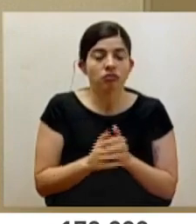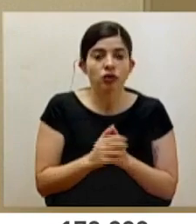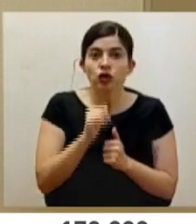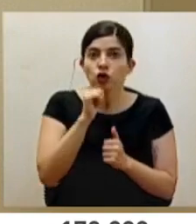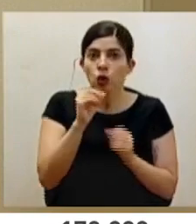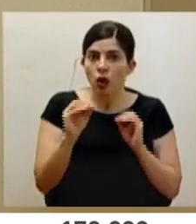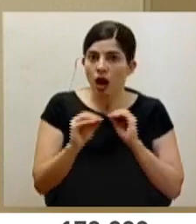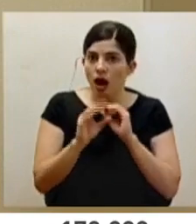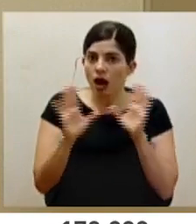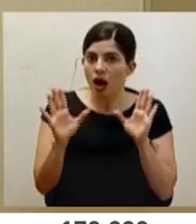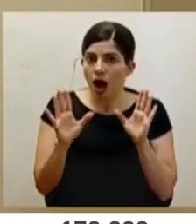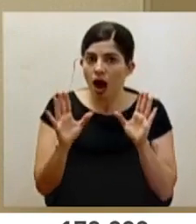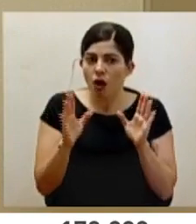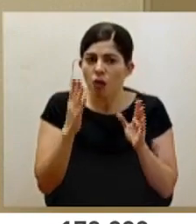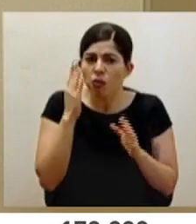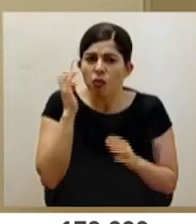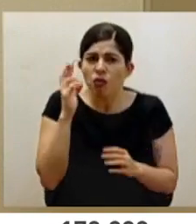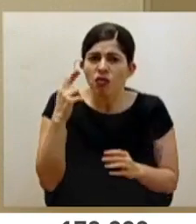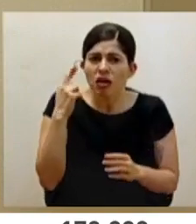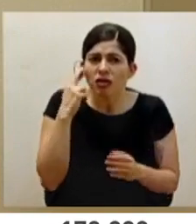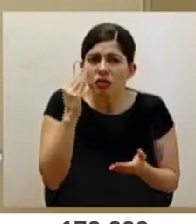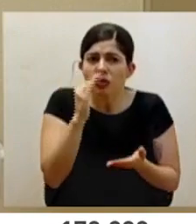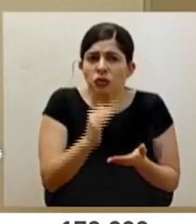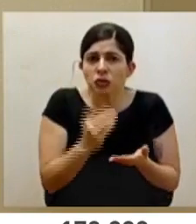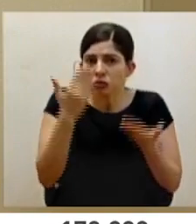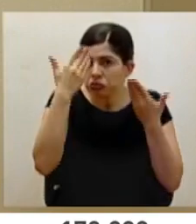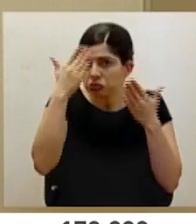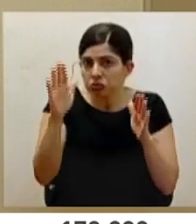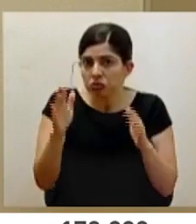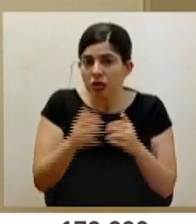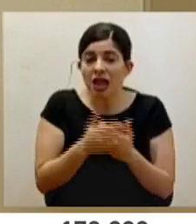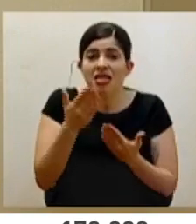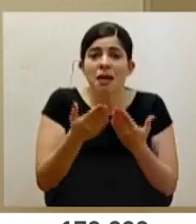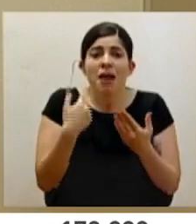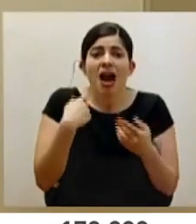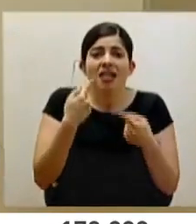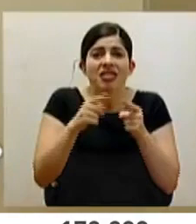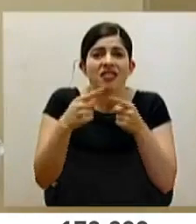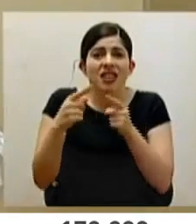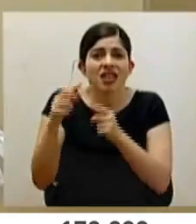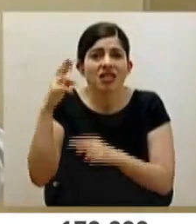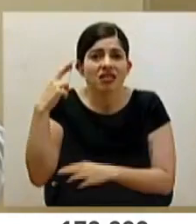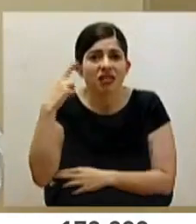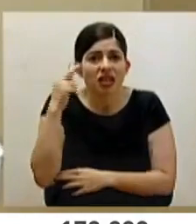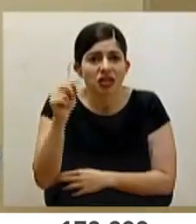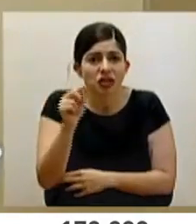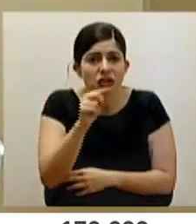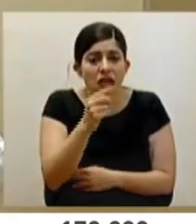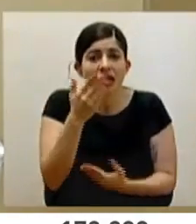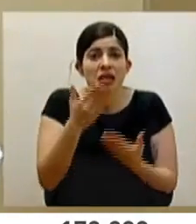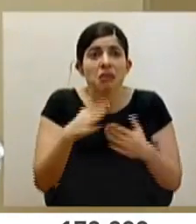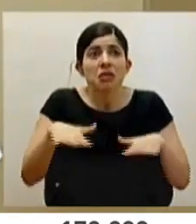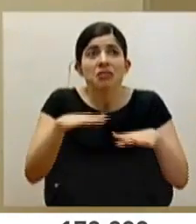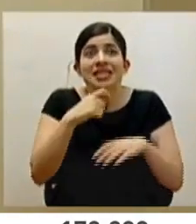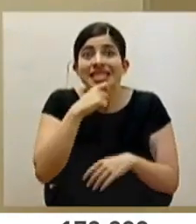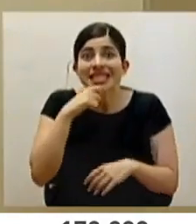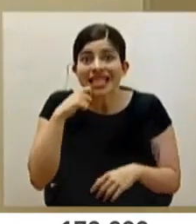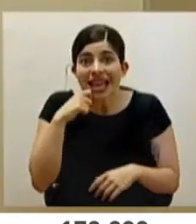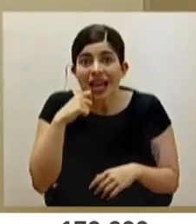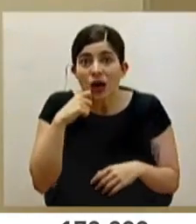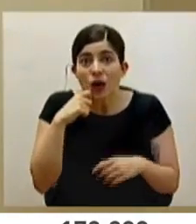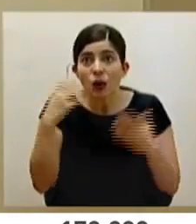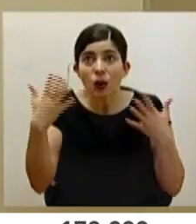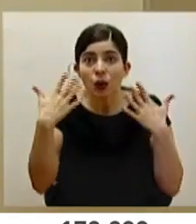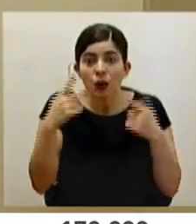claros de cuál es la razón por la que los casos han disminuido. Podría ser multifactorial. Probablemente la estación seca, el que la gente en la